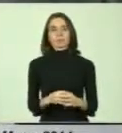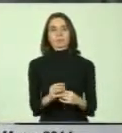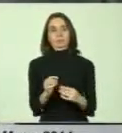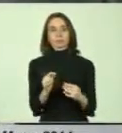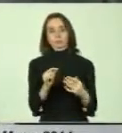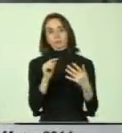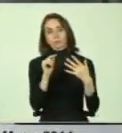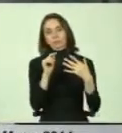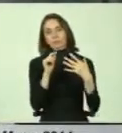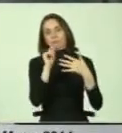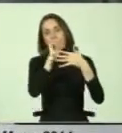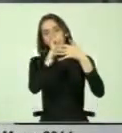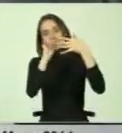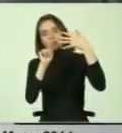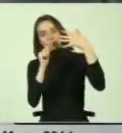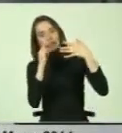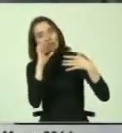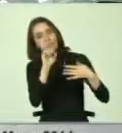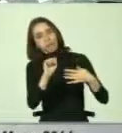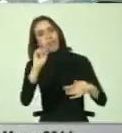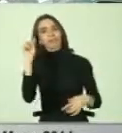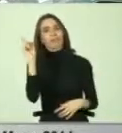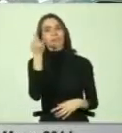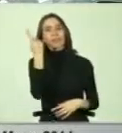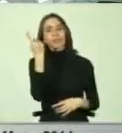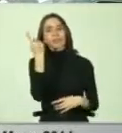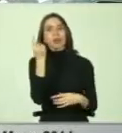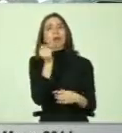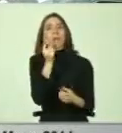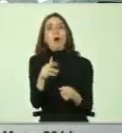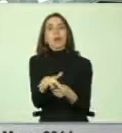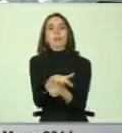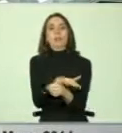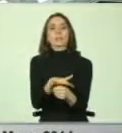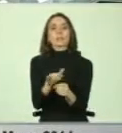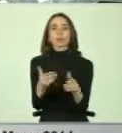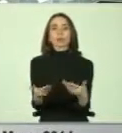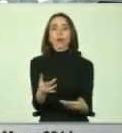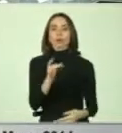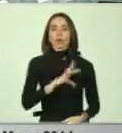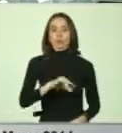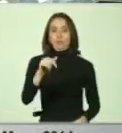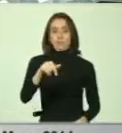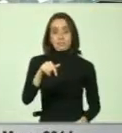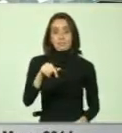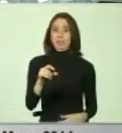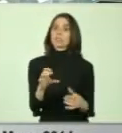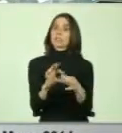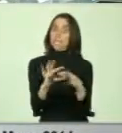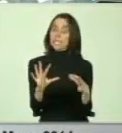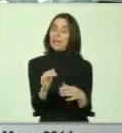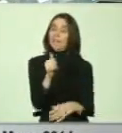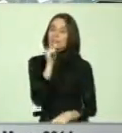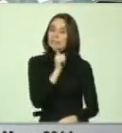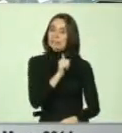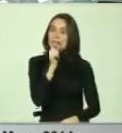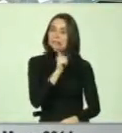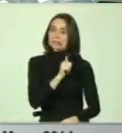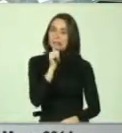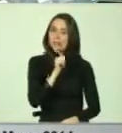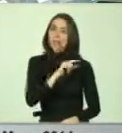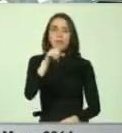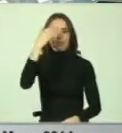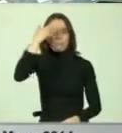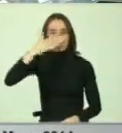decir, los diagnósticos generales de la situación actual que se encuentran en nuestro país. Existen graves déficits, esto es